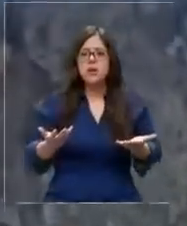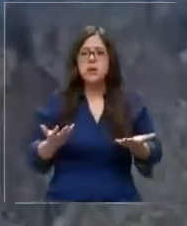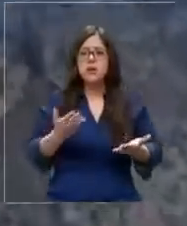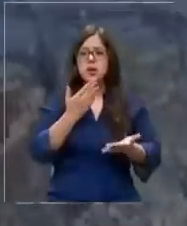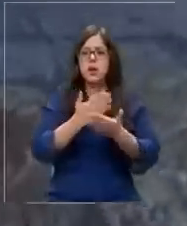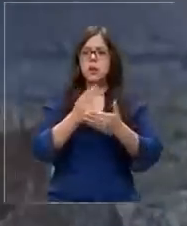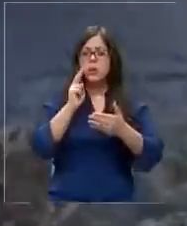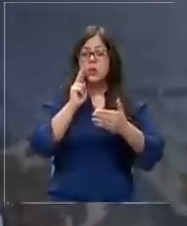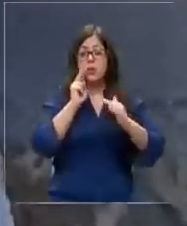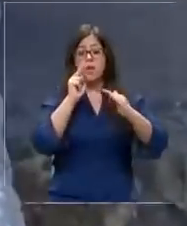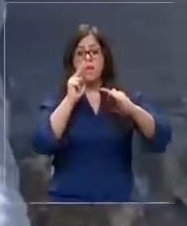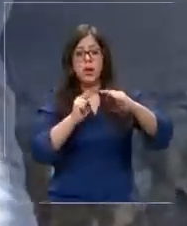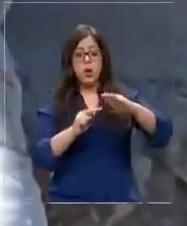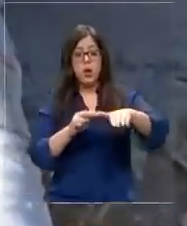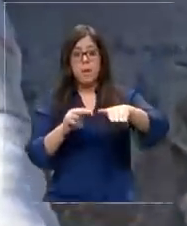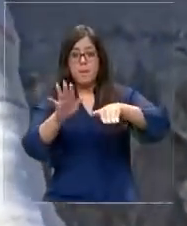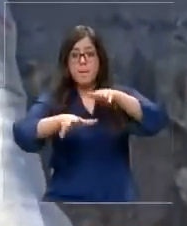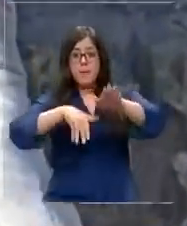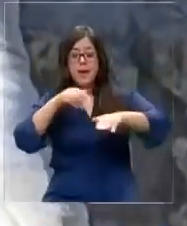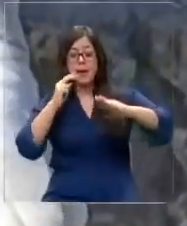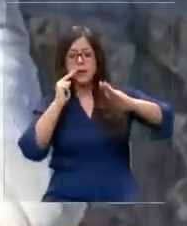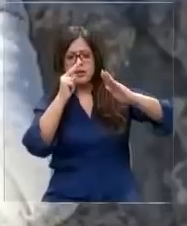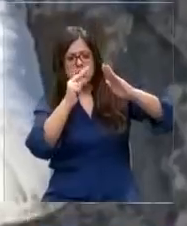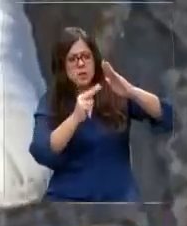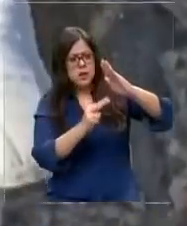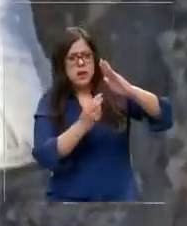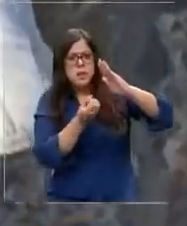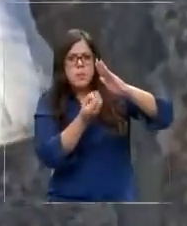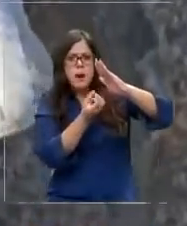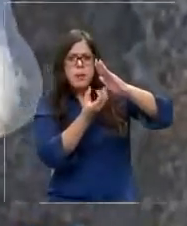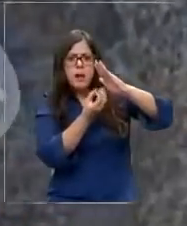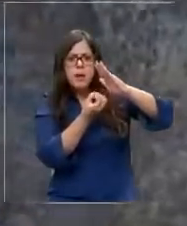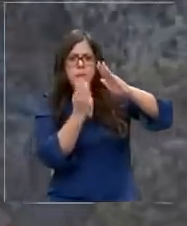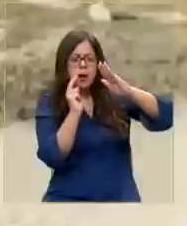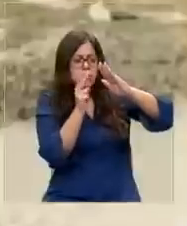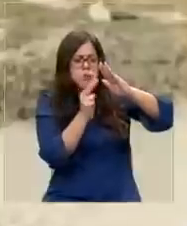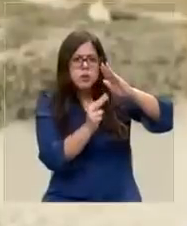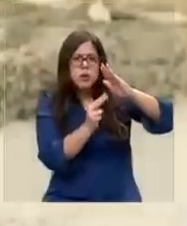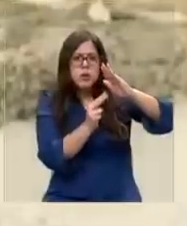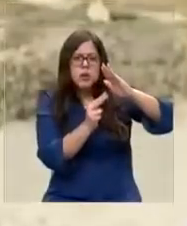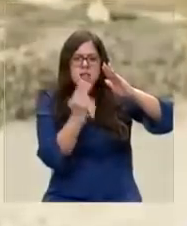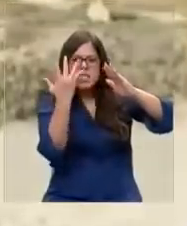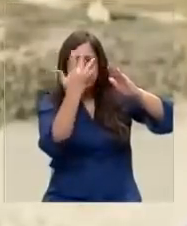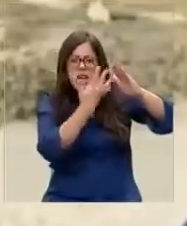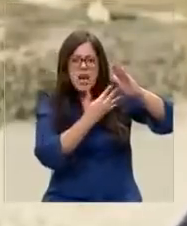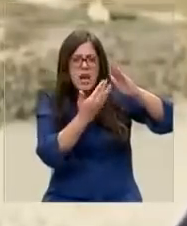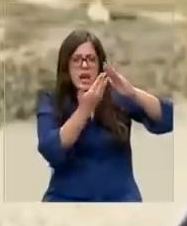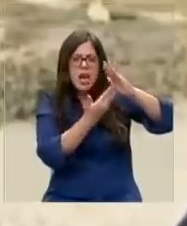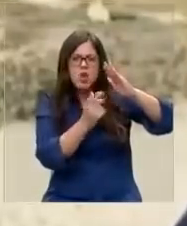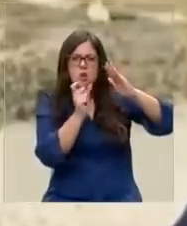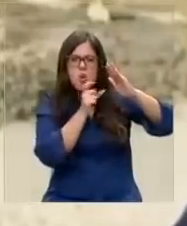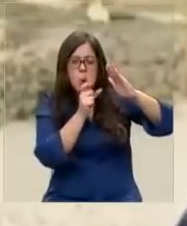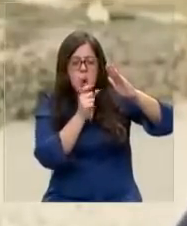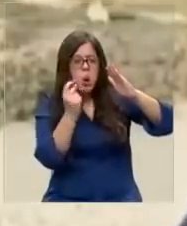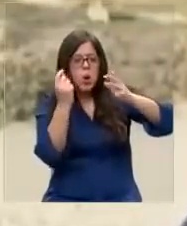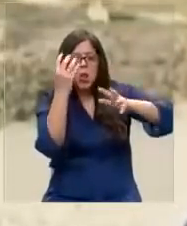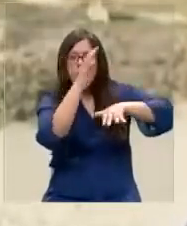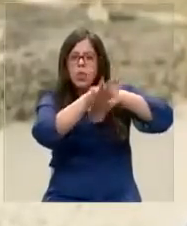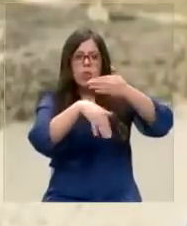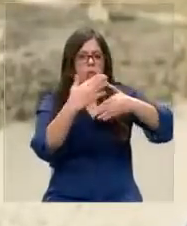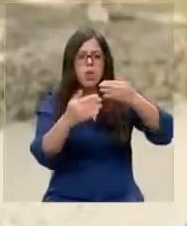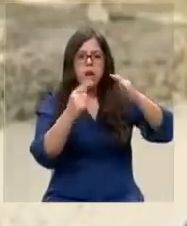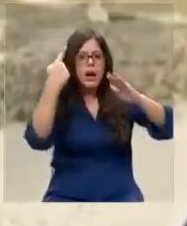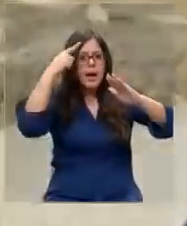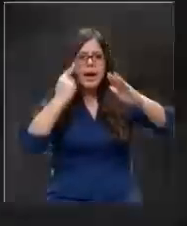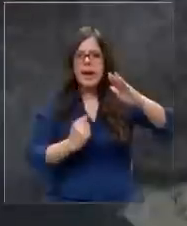Y cuando le reviso los pies, el niño tenía sus pies quemados. O sea, automáticamente a se le pusieron negros, con rojo. O sea, una